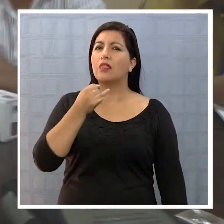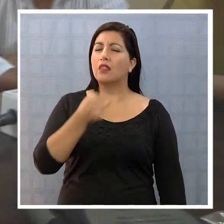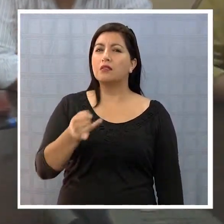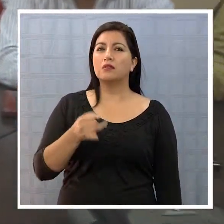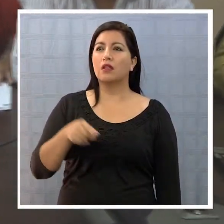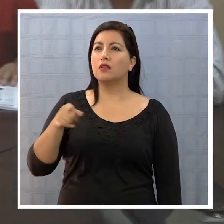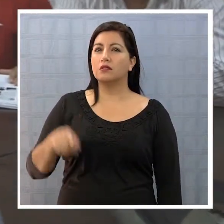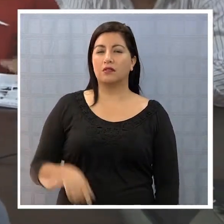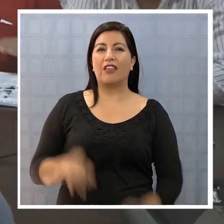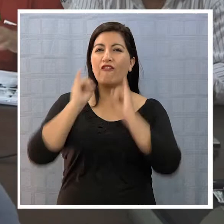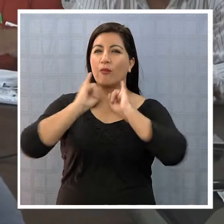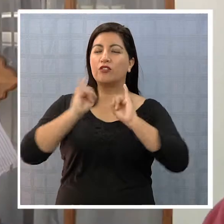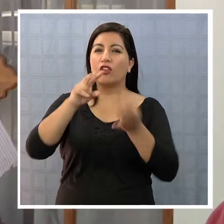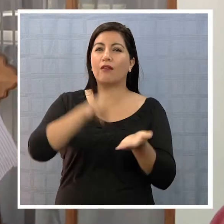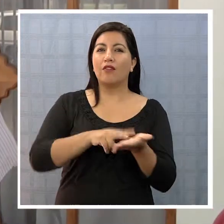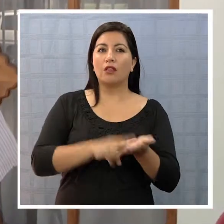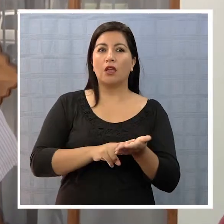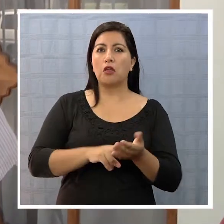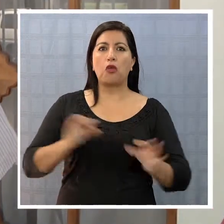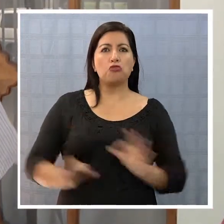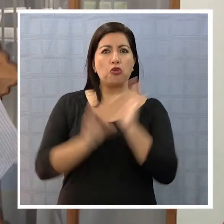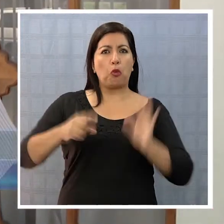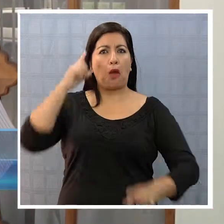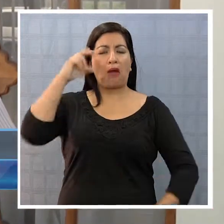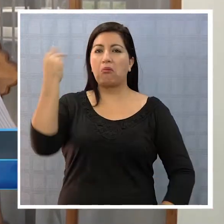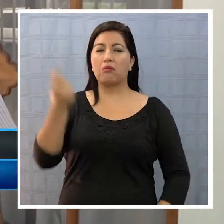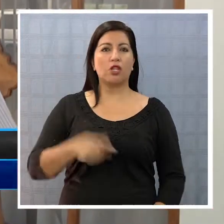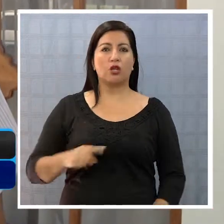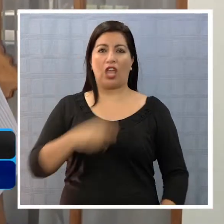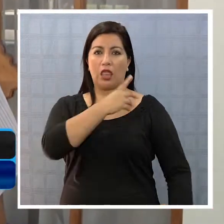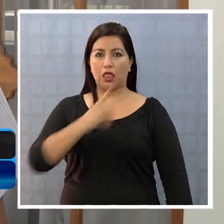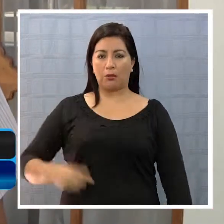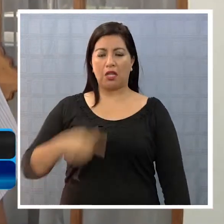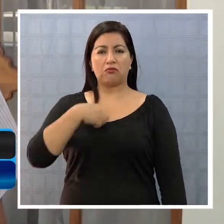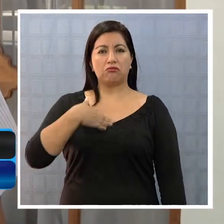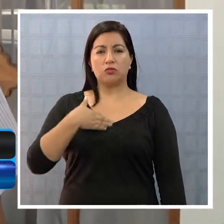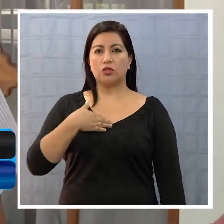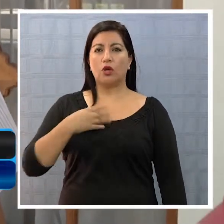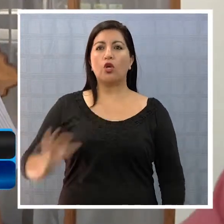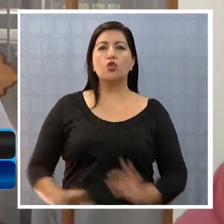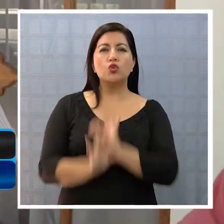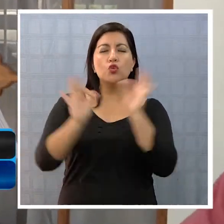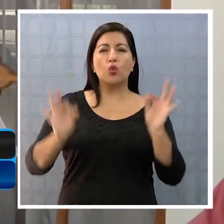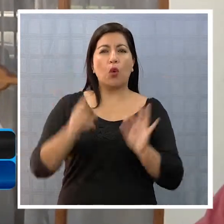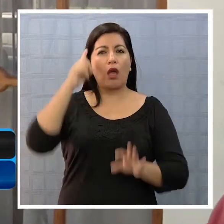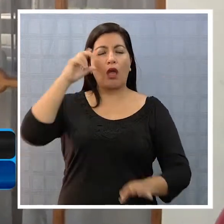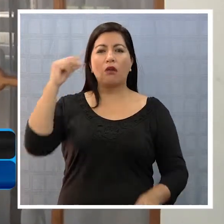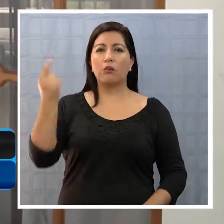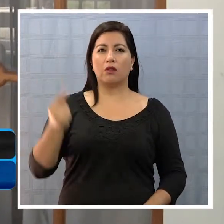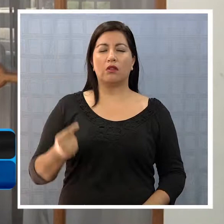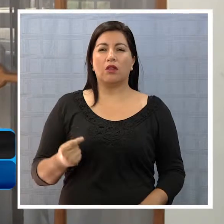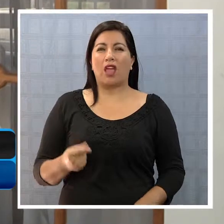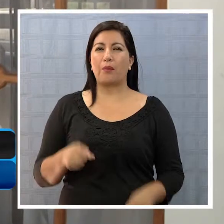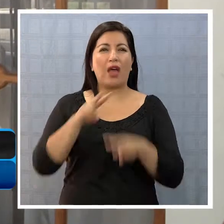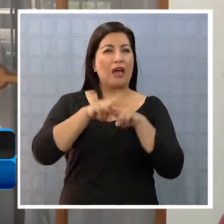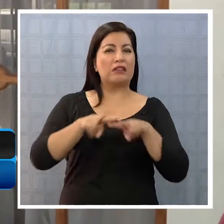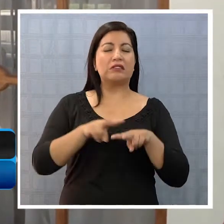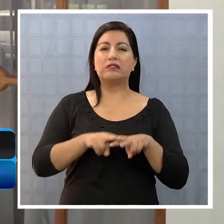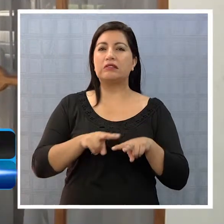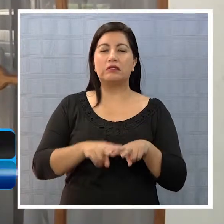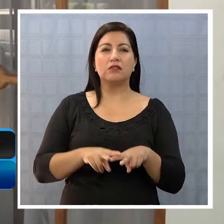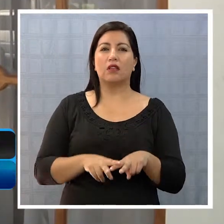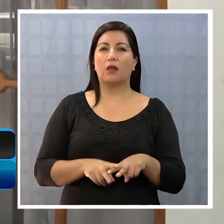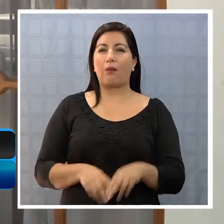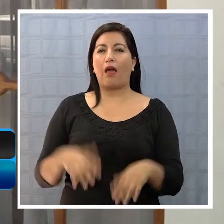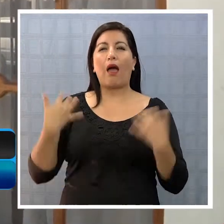de la realidad, no son datos inventados por este diputado, no son datos que el diputado inventa o recrea a propósito de